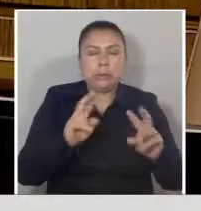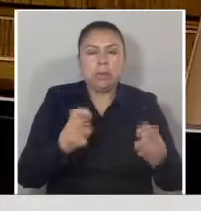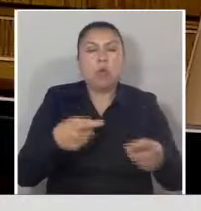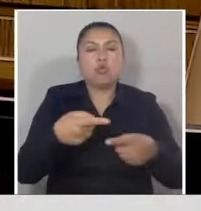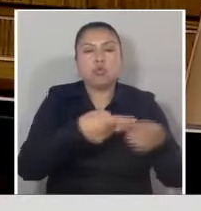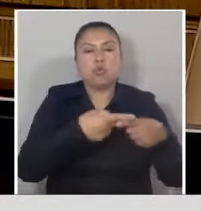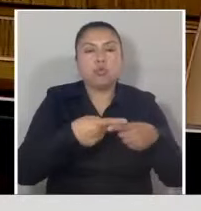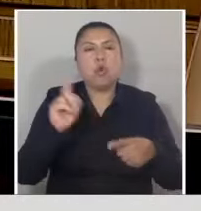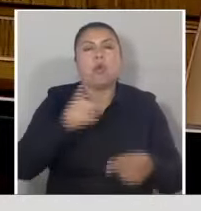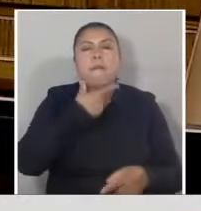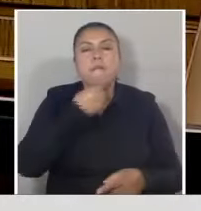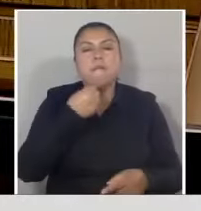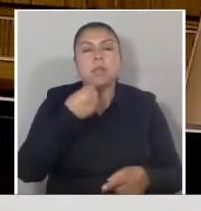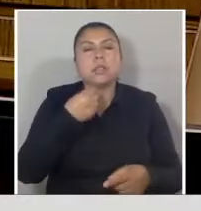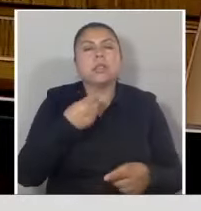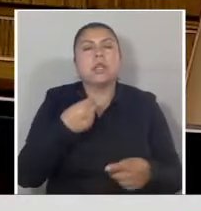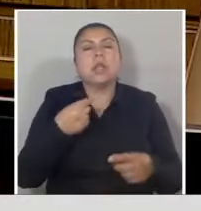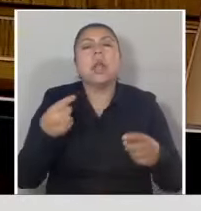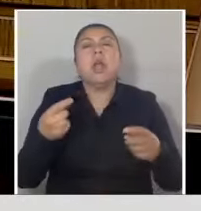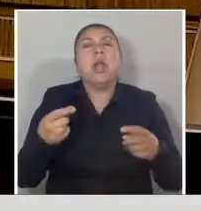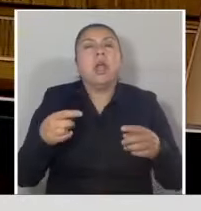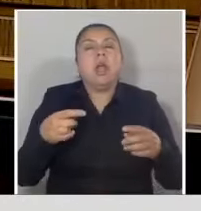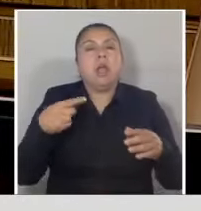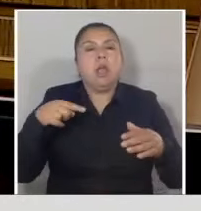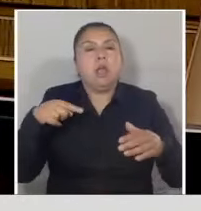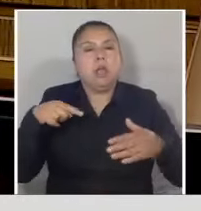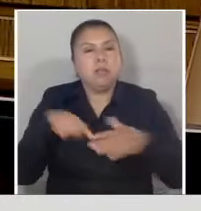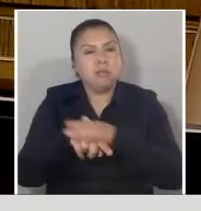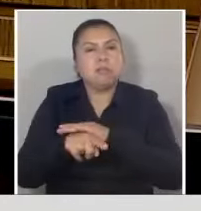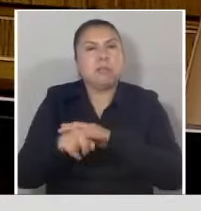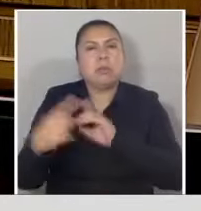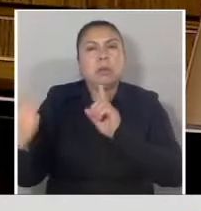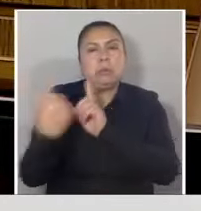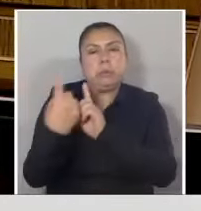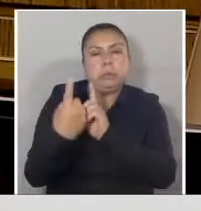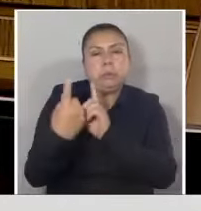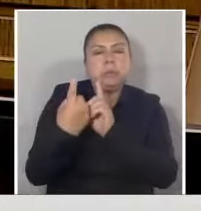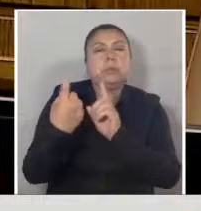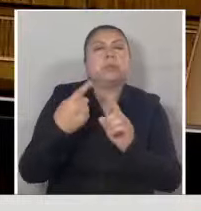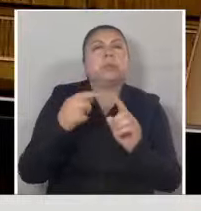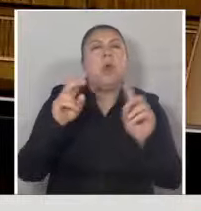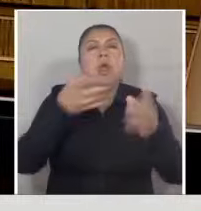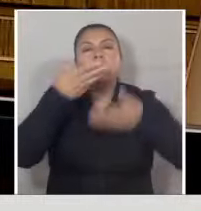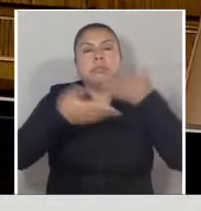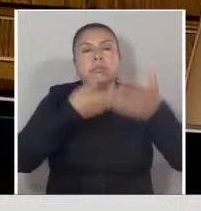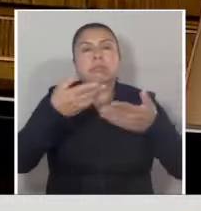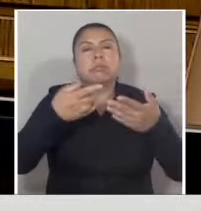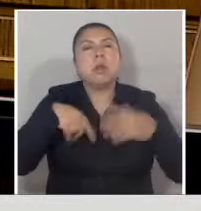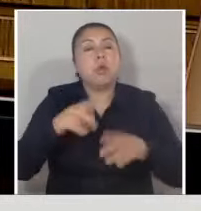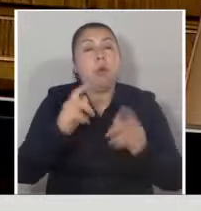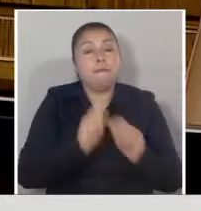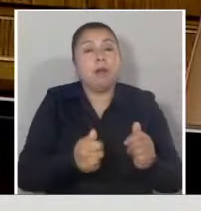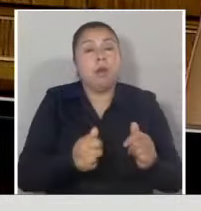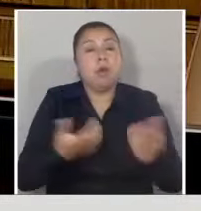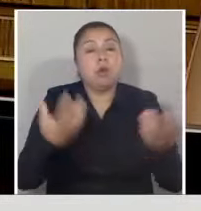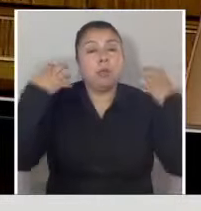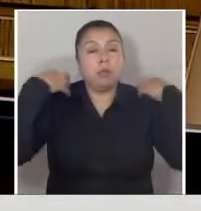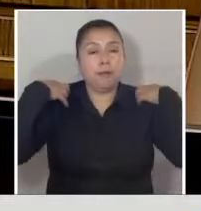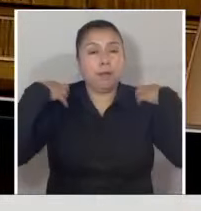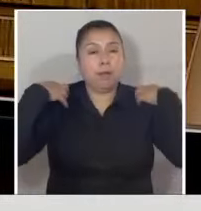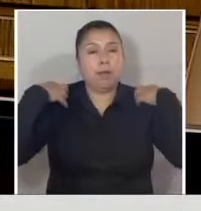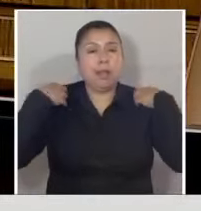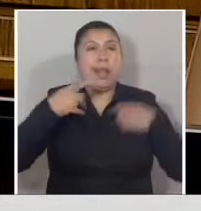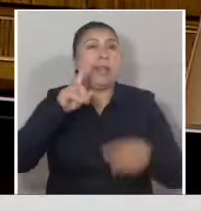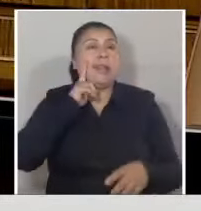artista famoso. Pero él plantea una reflexión que me parece que es tremendamente valiosa desde el punto de vista de la responsabilidad que tenemos quienes